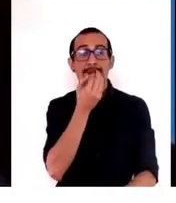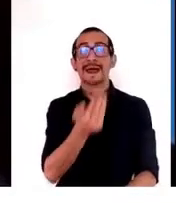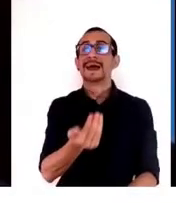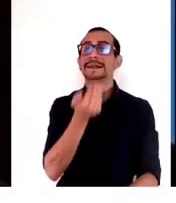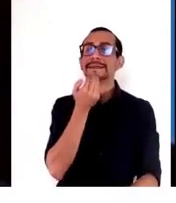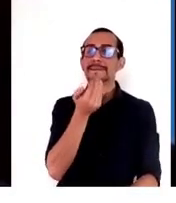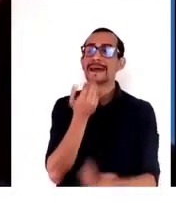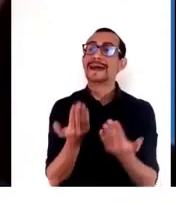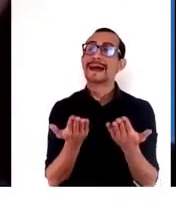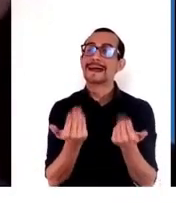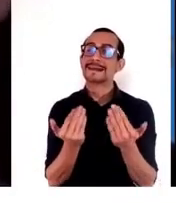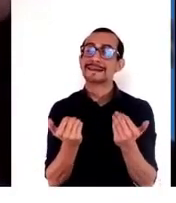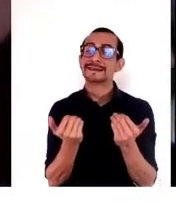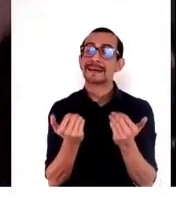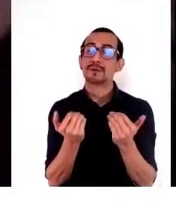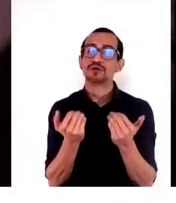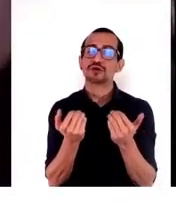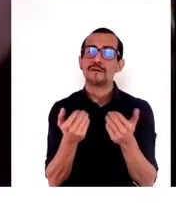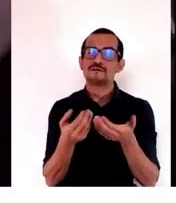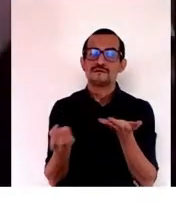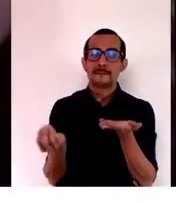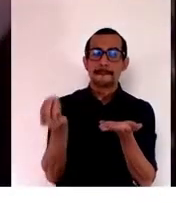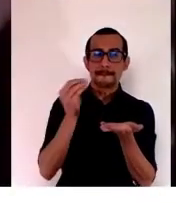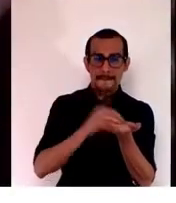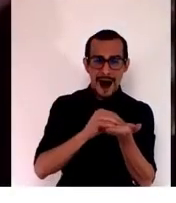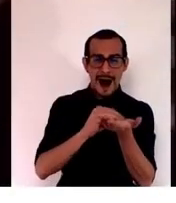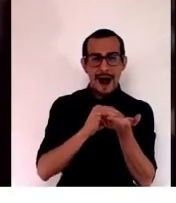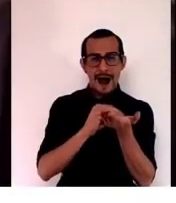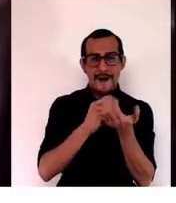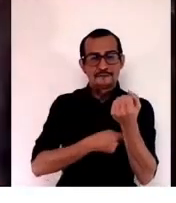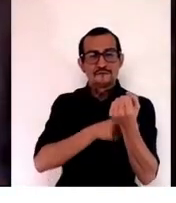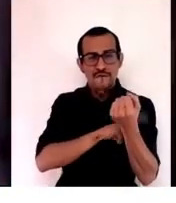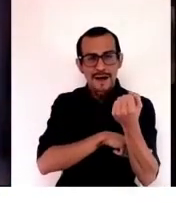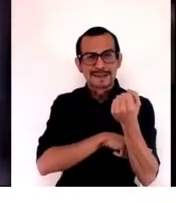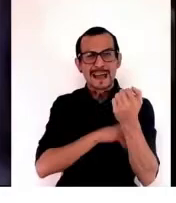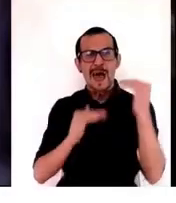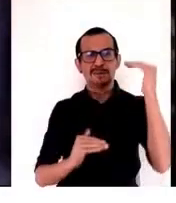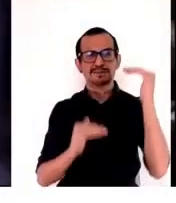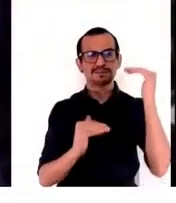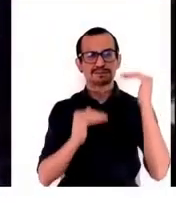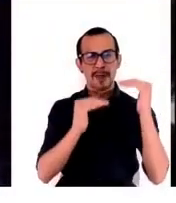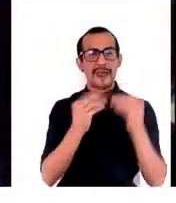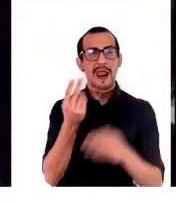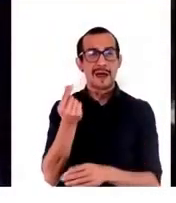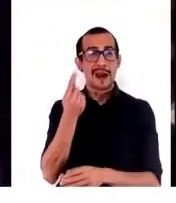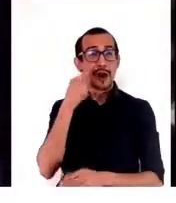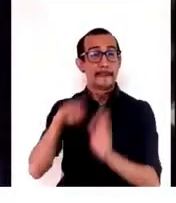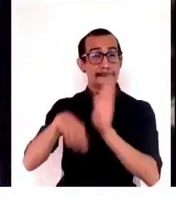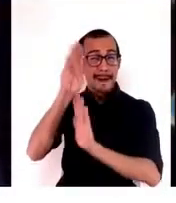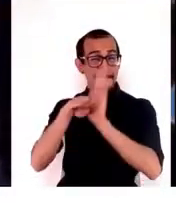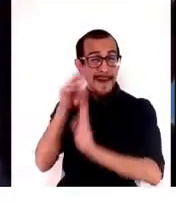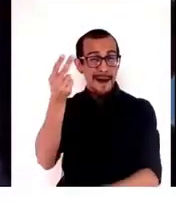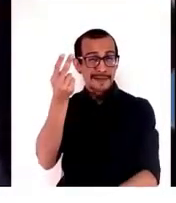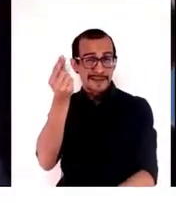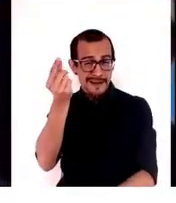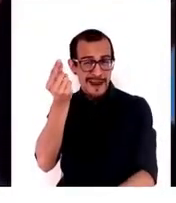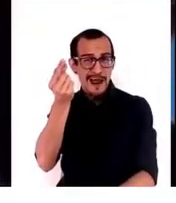resiliencia económica de los más vulnerables. Estos más vulnerables están,